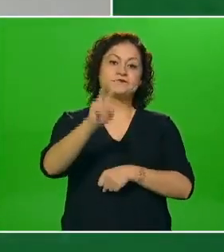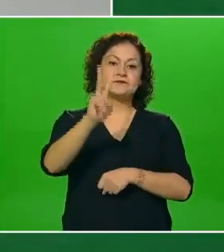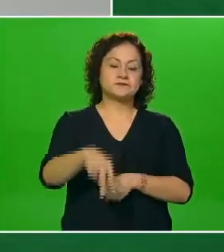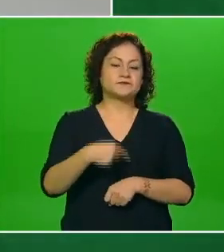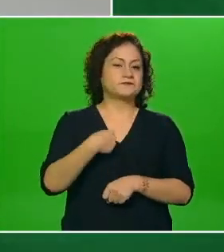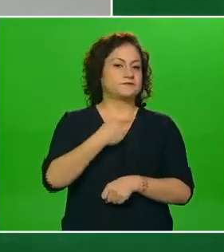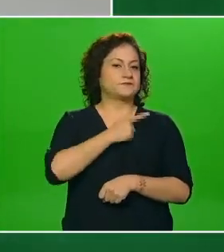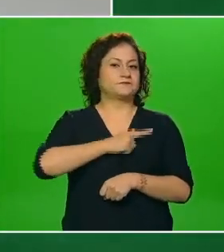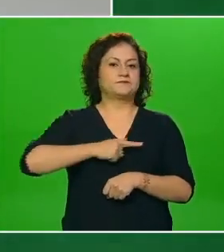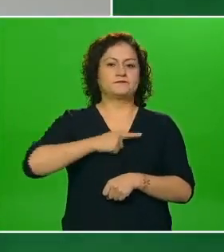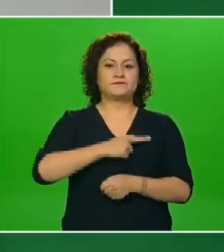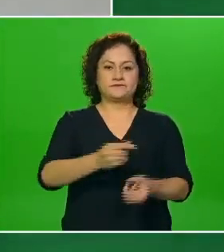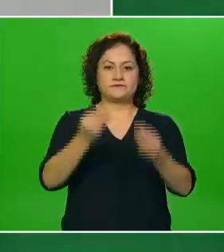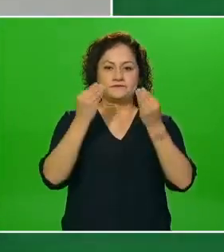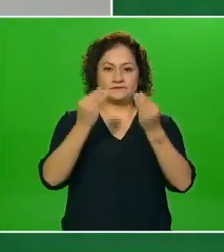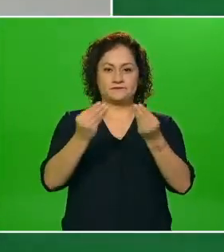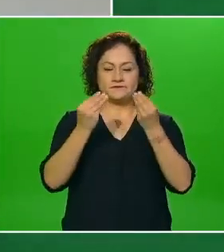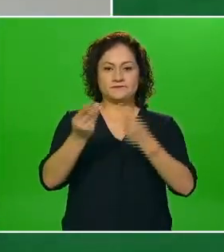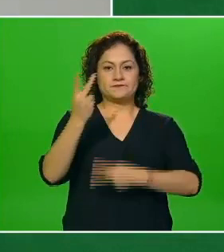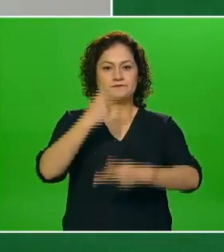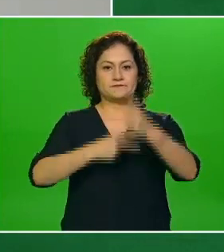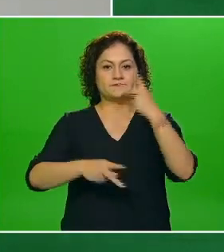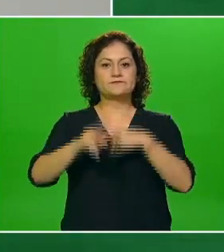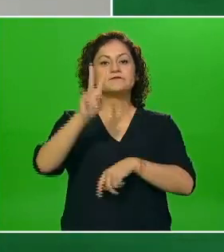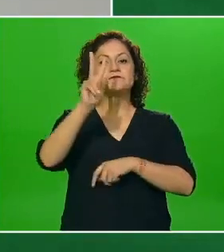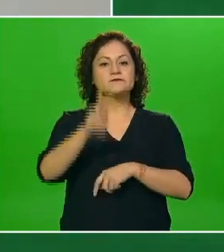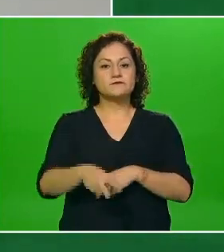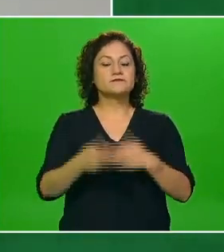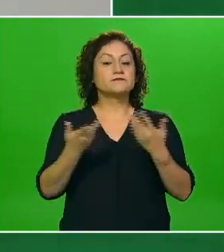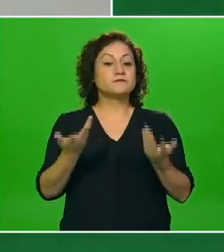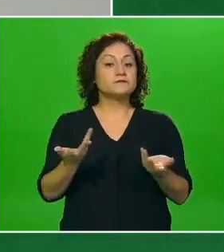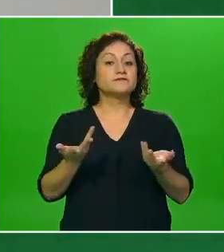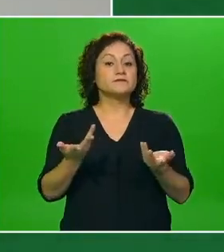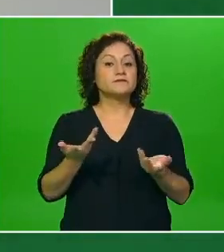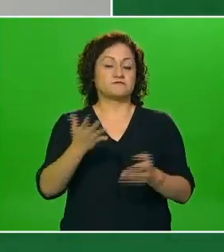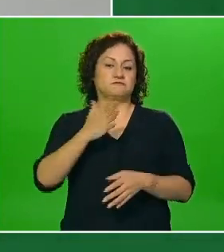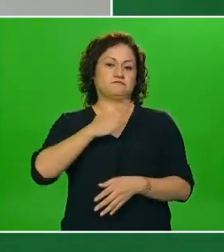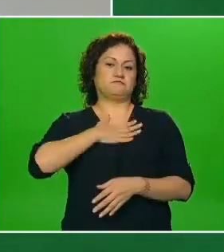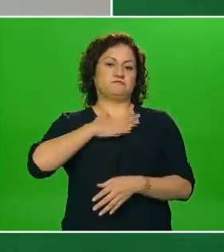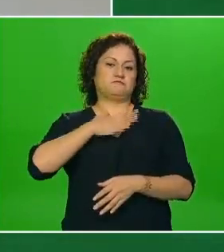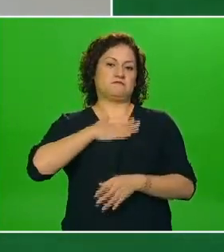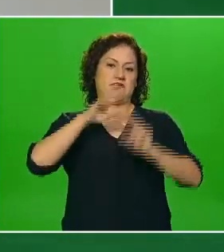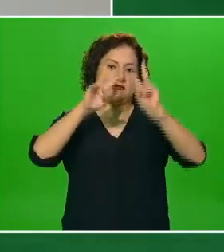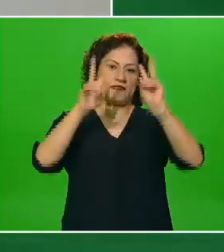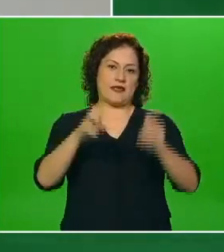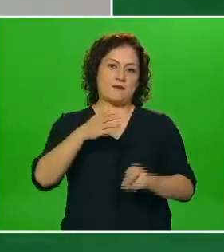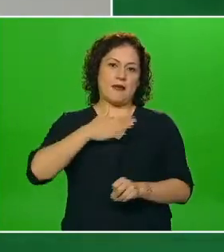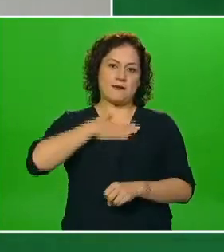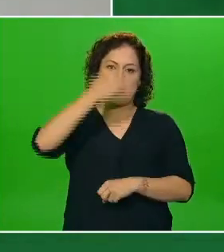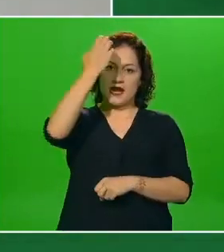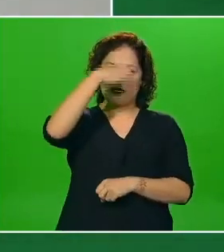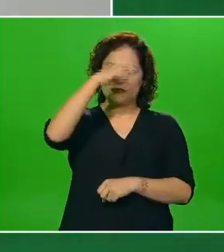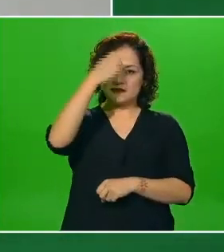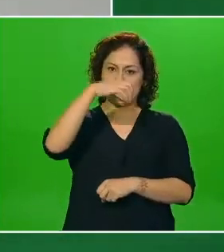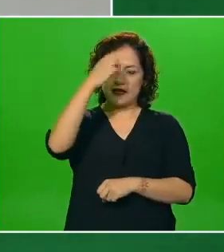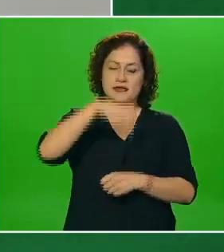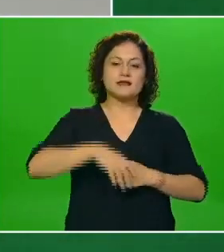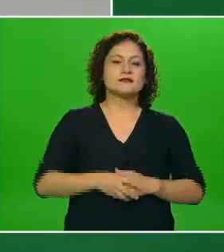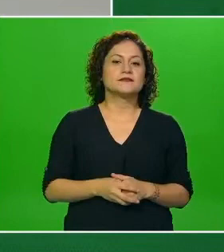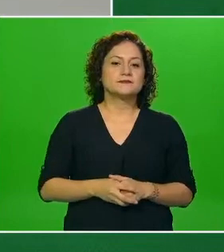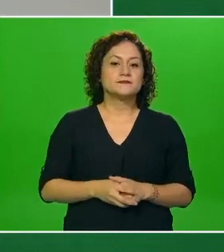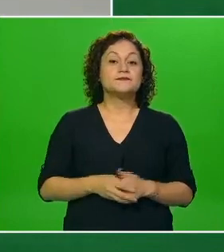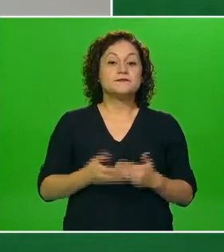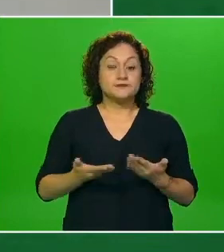sobre todo para hablar de este tema que es un área de expertise en la que pues me he enfocado en los últimos años en esta sesión